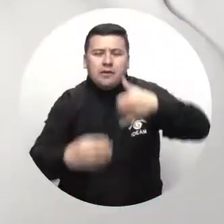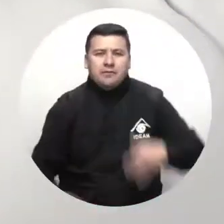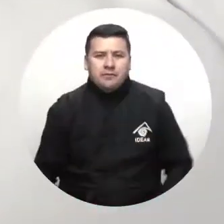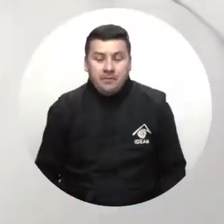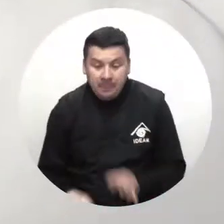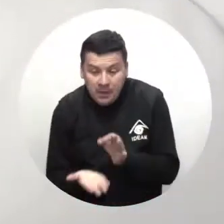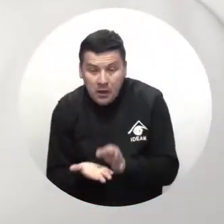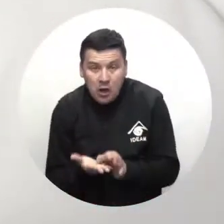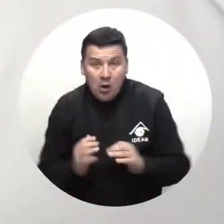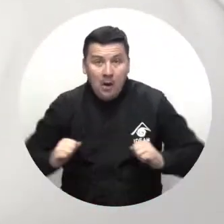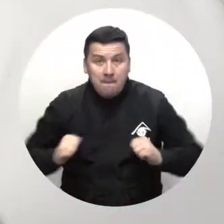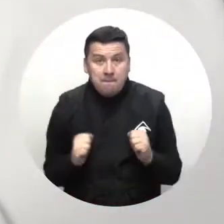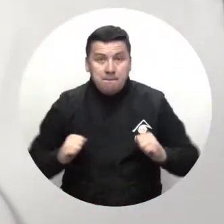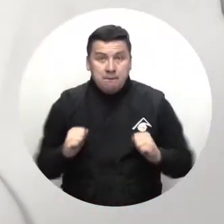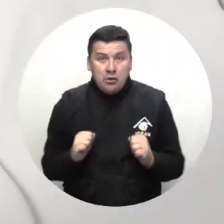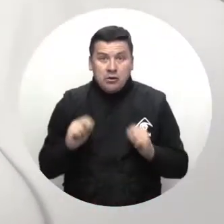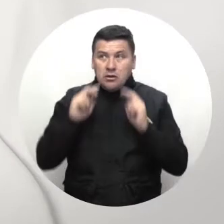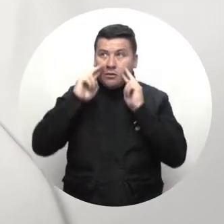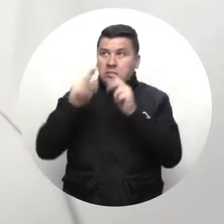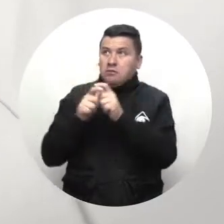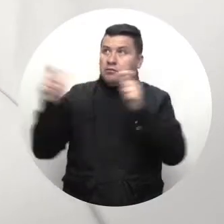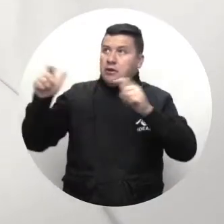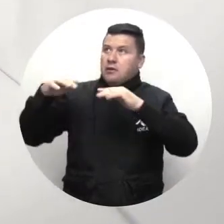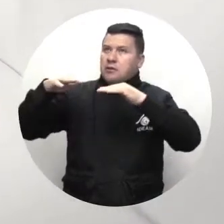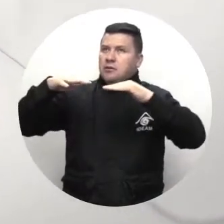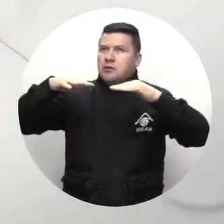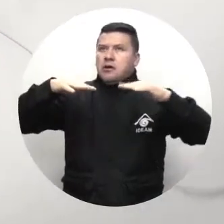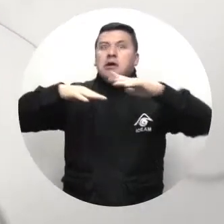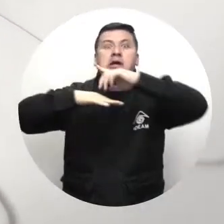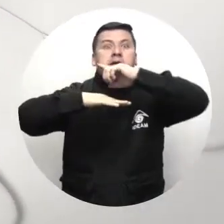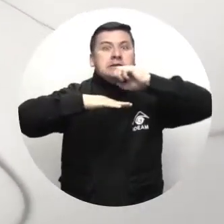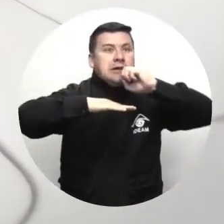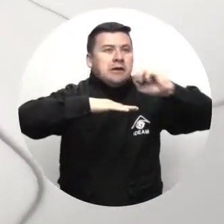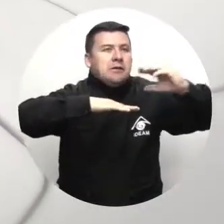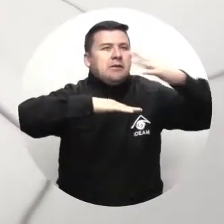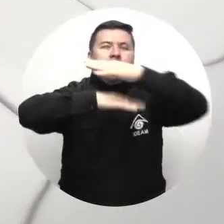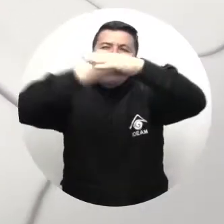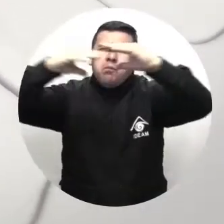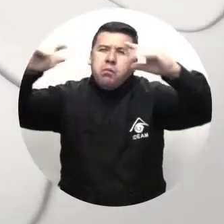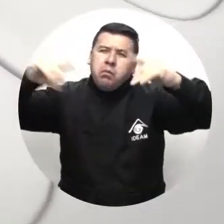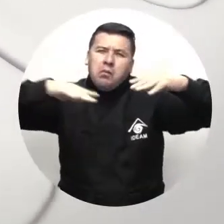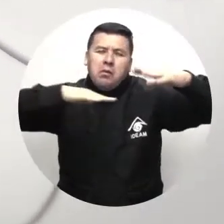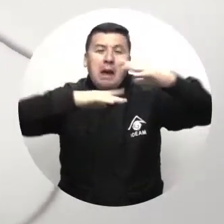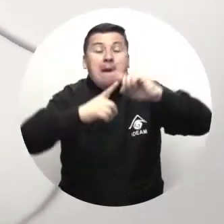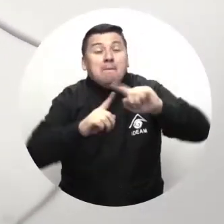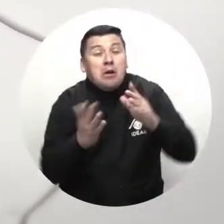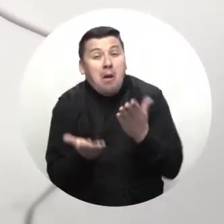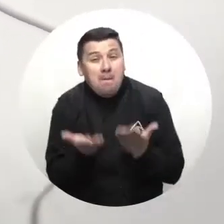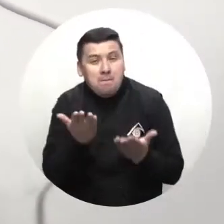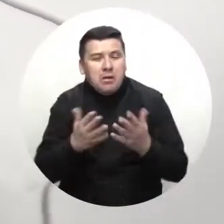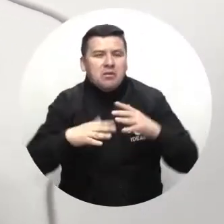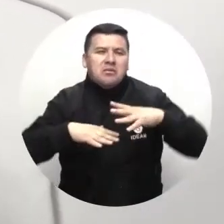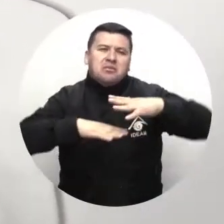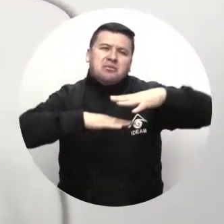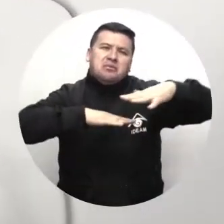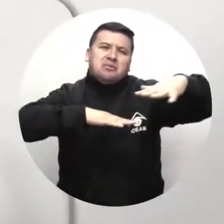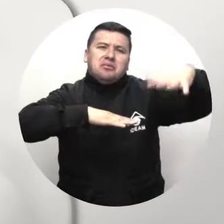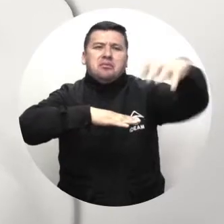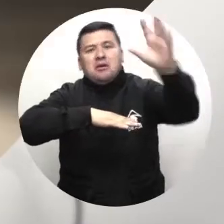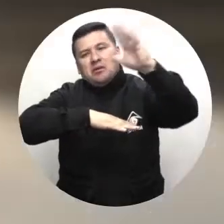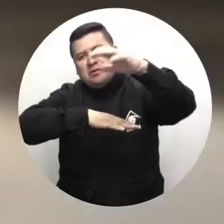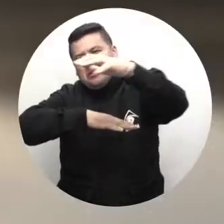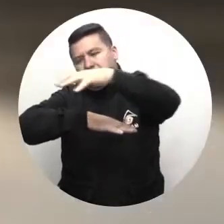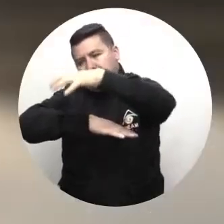Guainía. Para la capital tenemos un aumento de la nubosidad y tiempo seco en amplios sectores del área. Sin embargo, no se descartan algunas